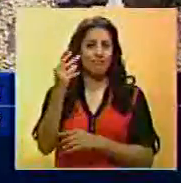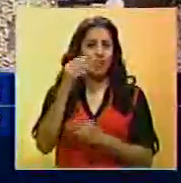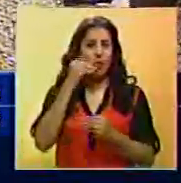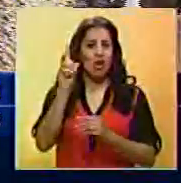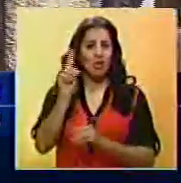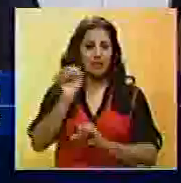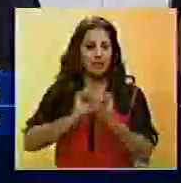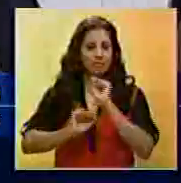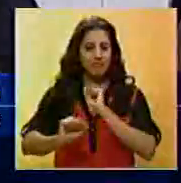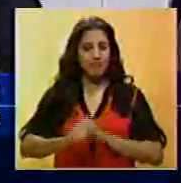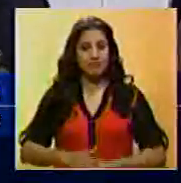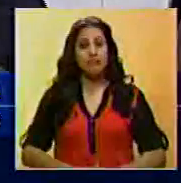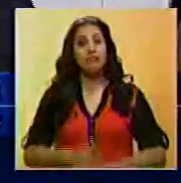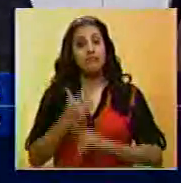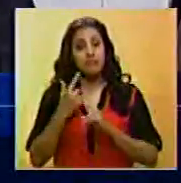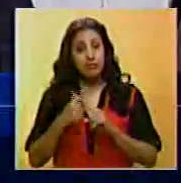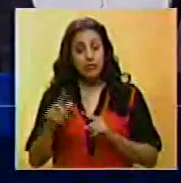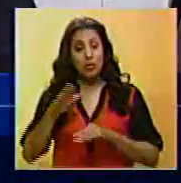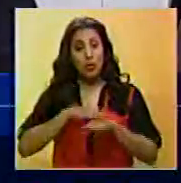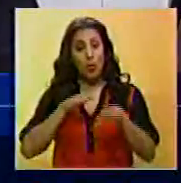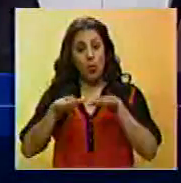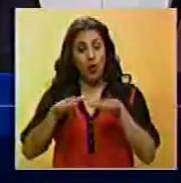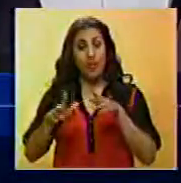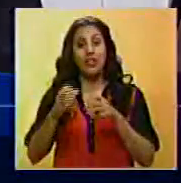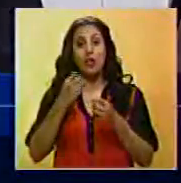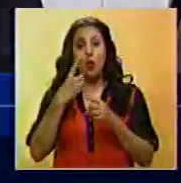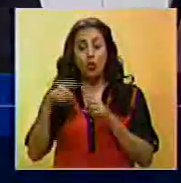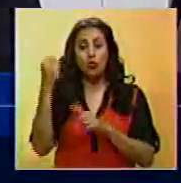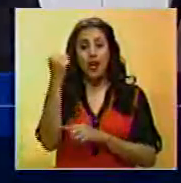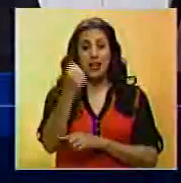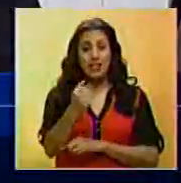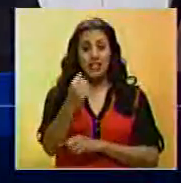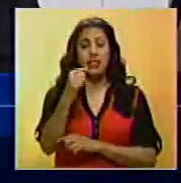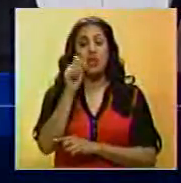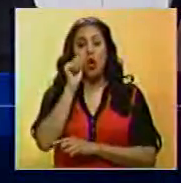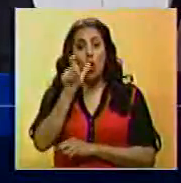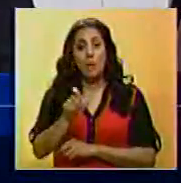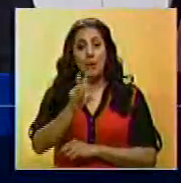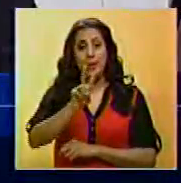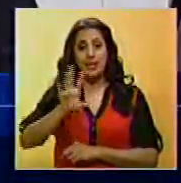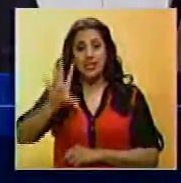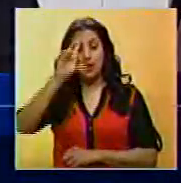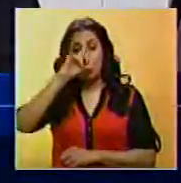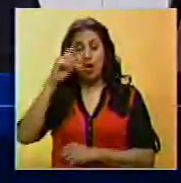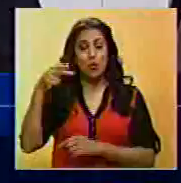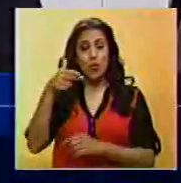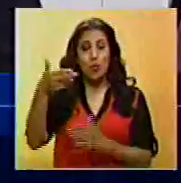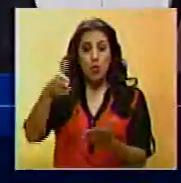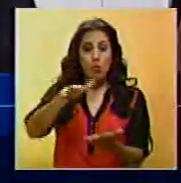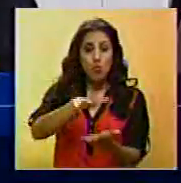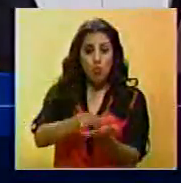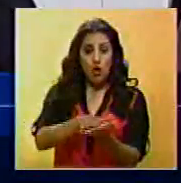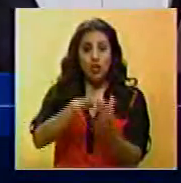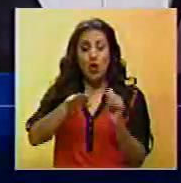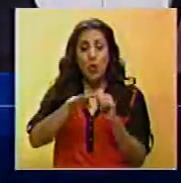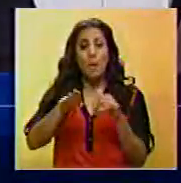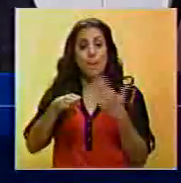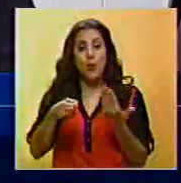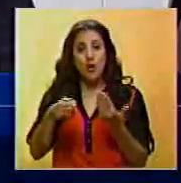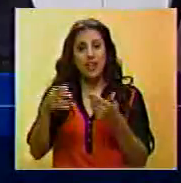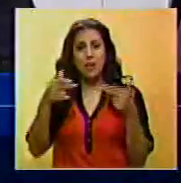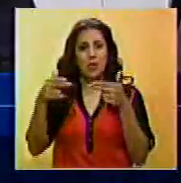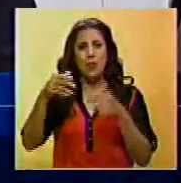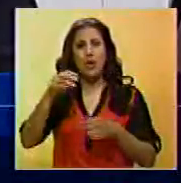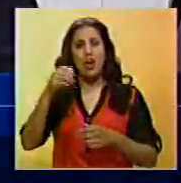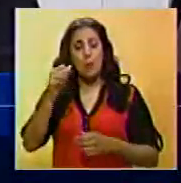negaron a declarar. También este jueves, otro homicida identificado como Albert Rivas, de 25 años, cayó abatido tras enfrentarse al eje